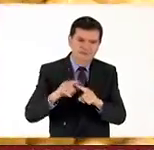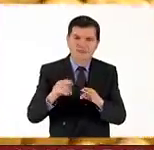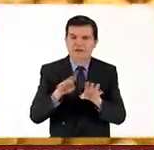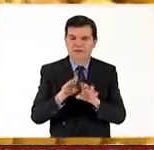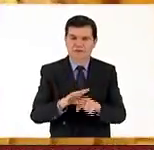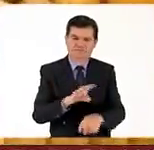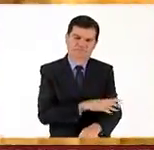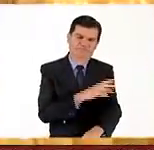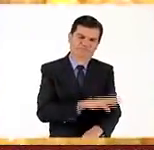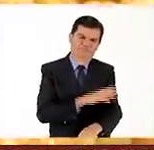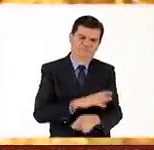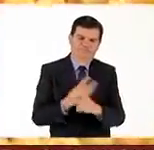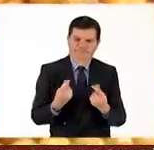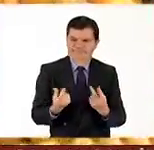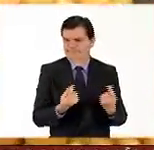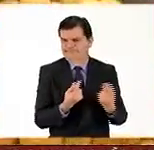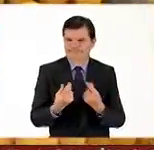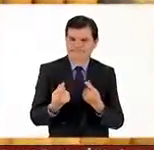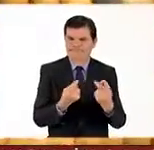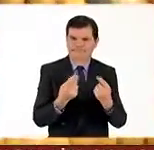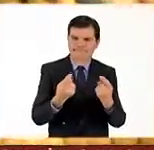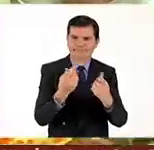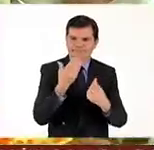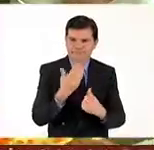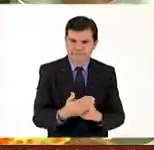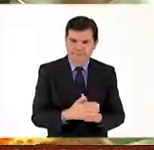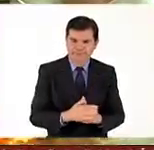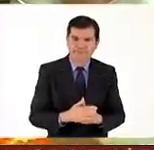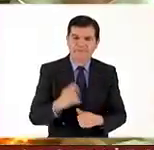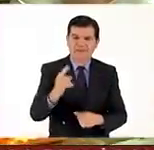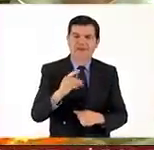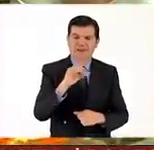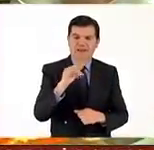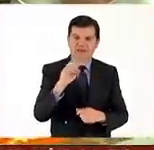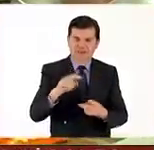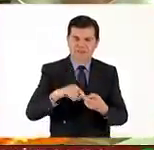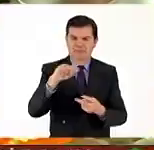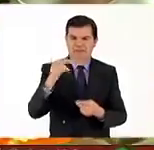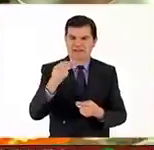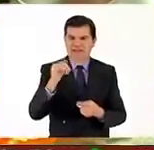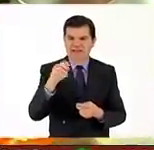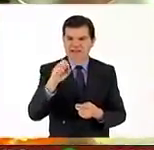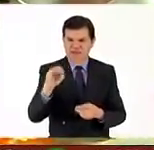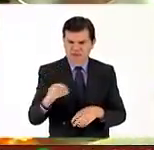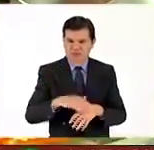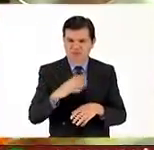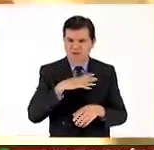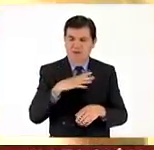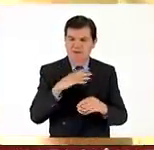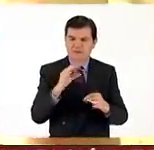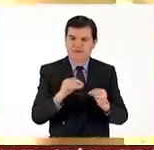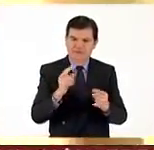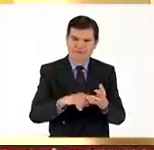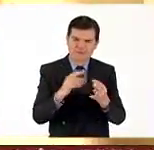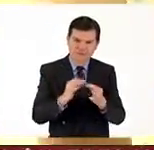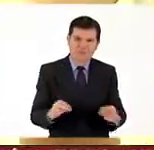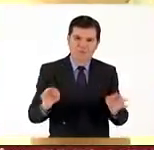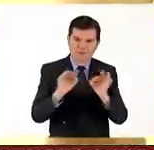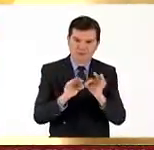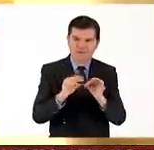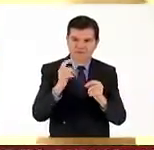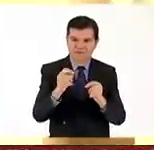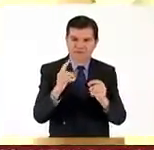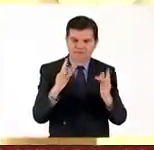estado de energía a lo largo de la jornada. El calcio y el magnesio son minerales que desempeñan un papel importante